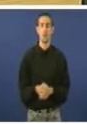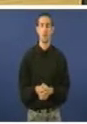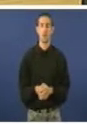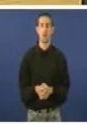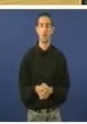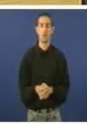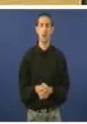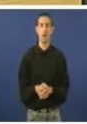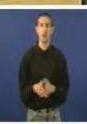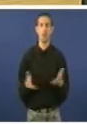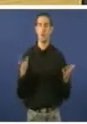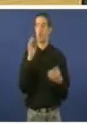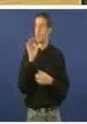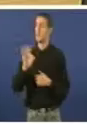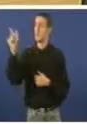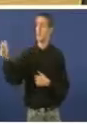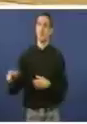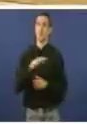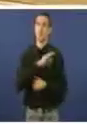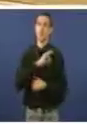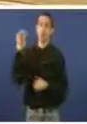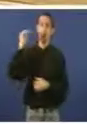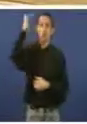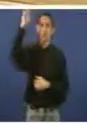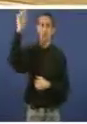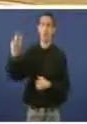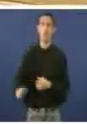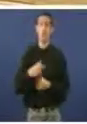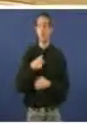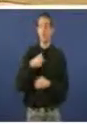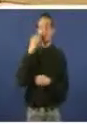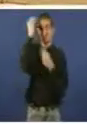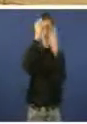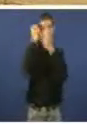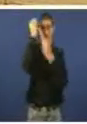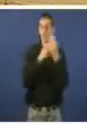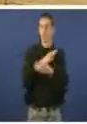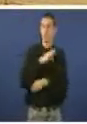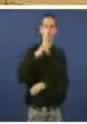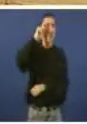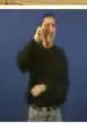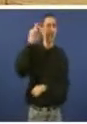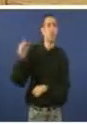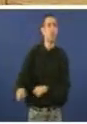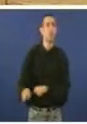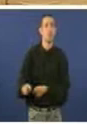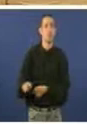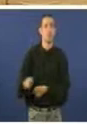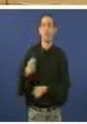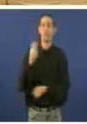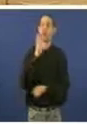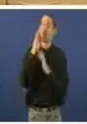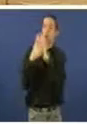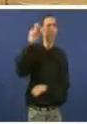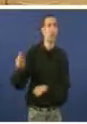Ten a palabra o señor Aymerich Cano. Supoño, supoño, señor Núñez Feijó, que un deses hospitais,